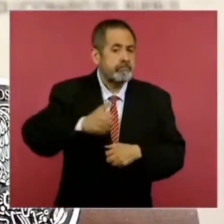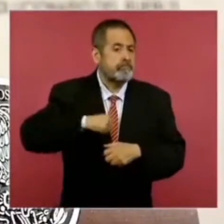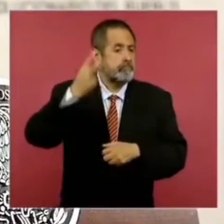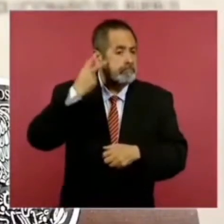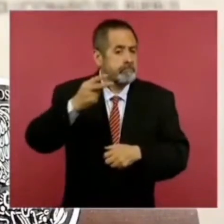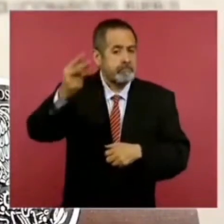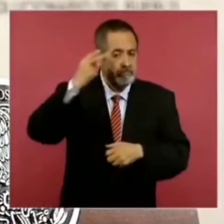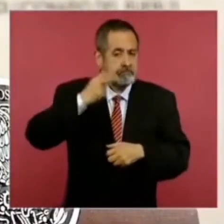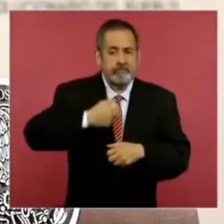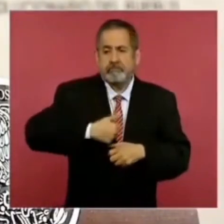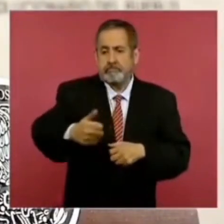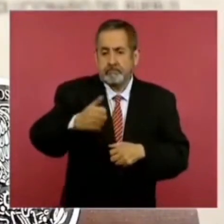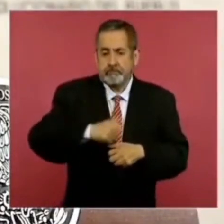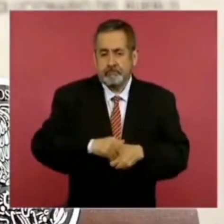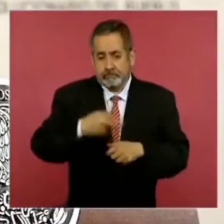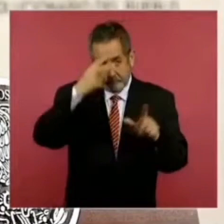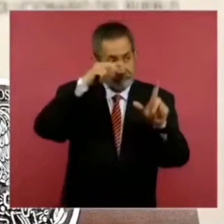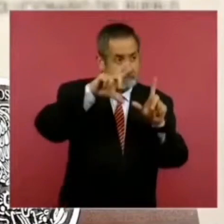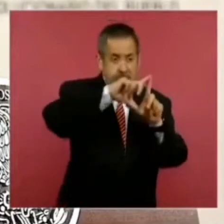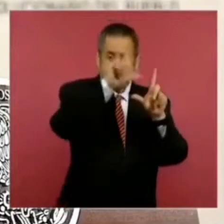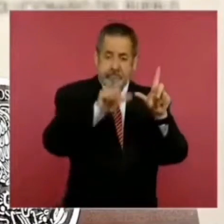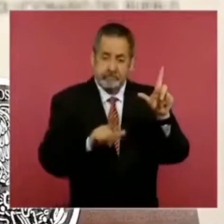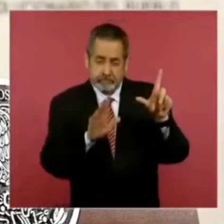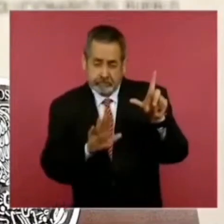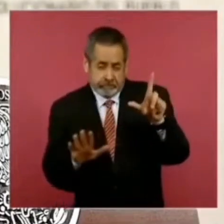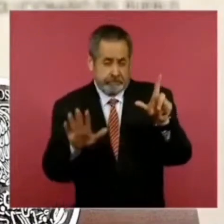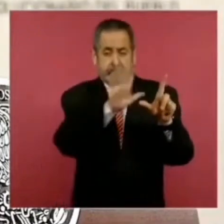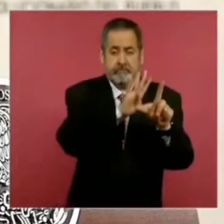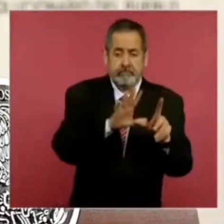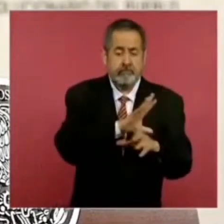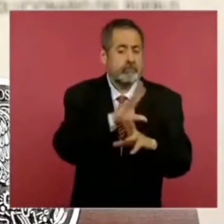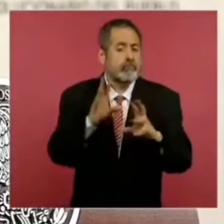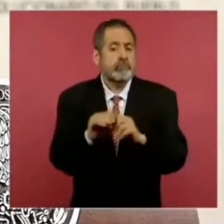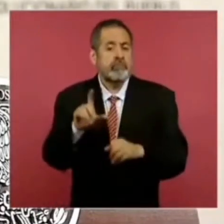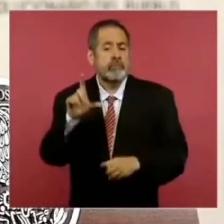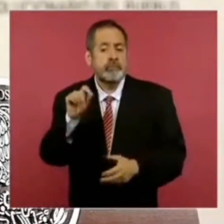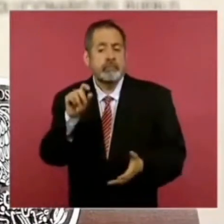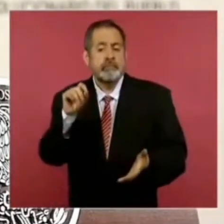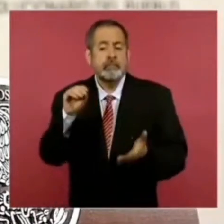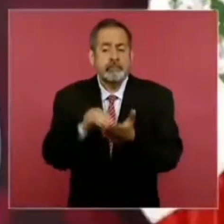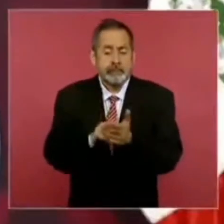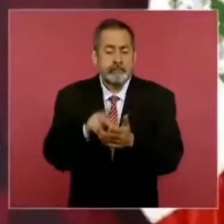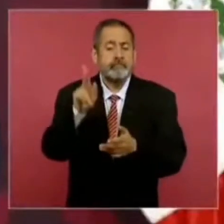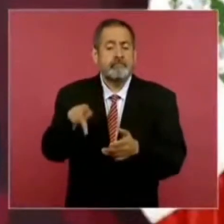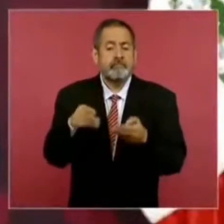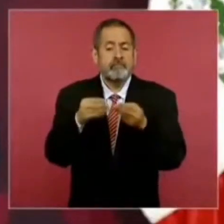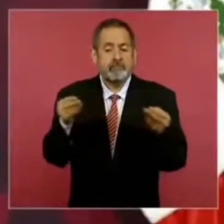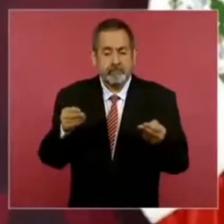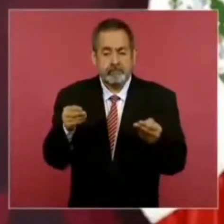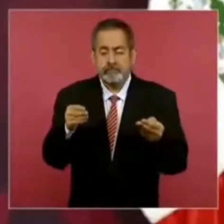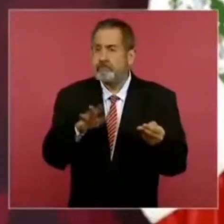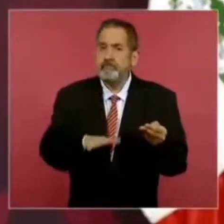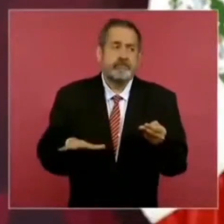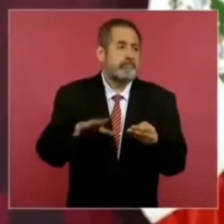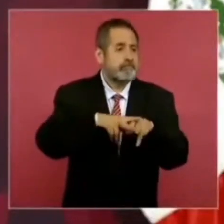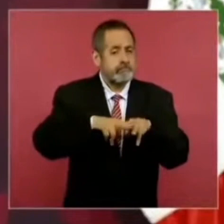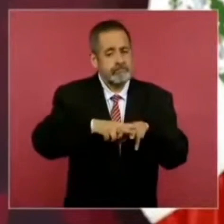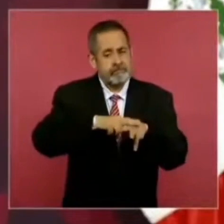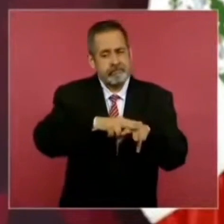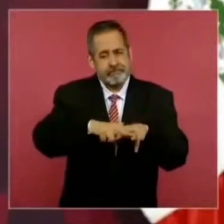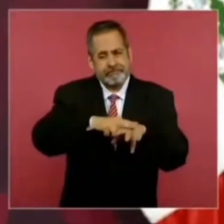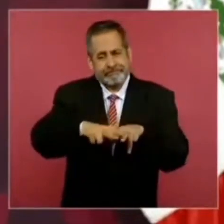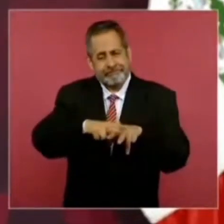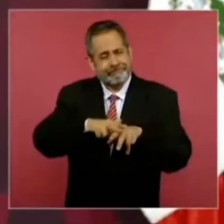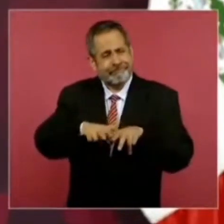Más de 20 mil kilómetros de vías ferras. Vamos a